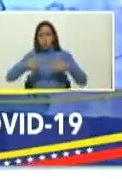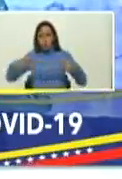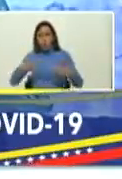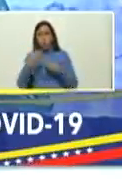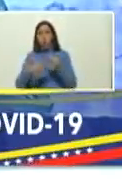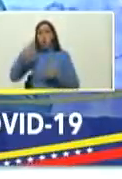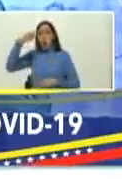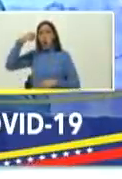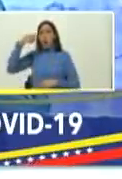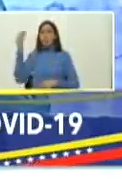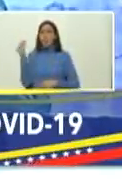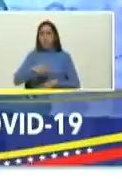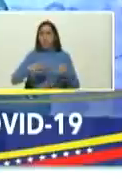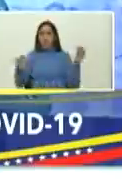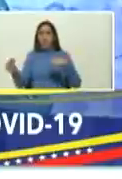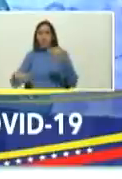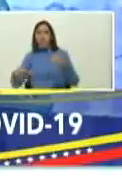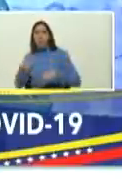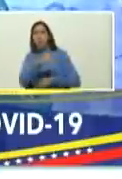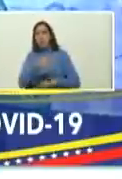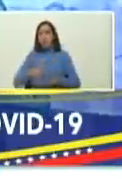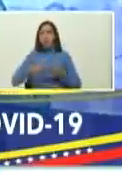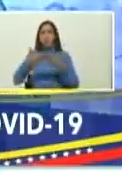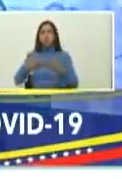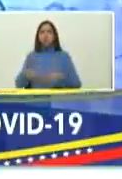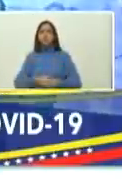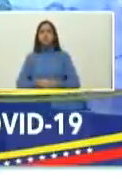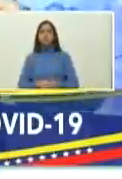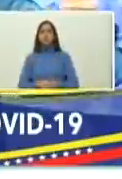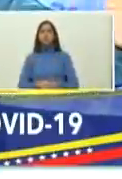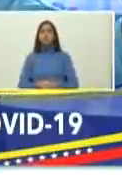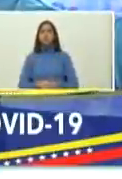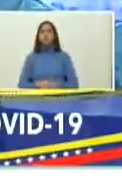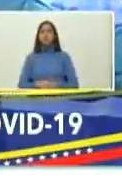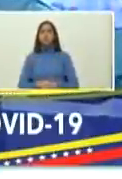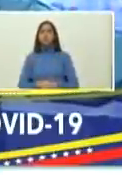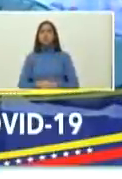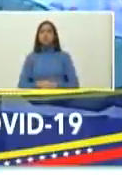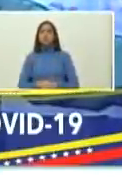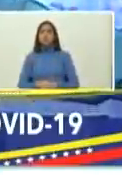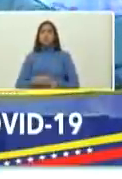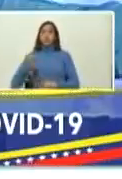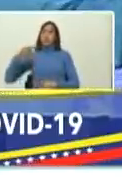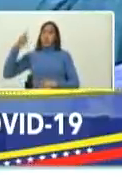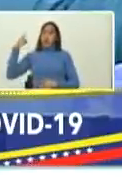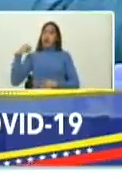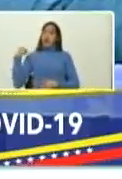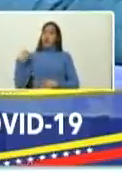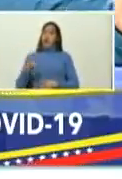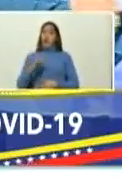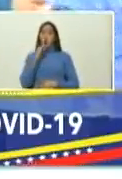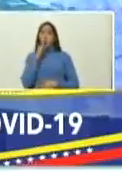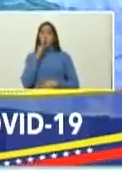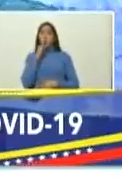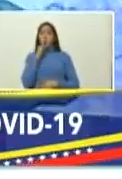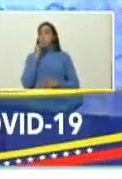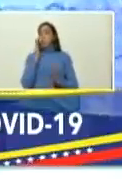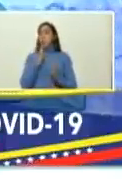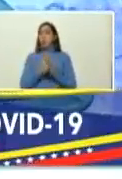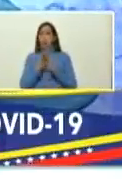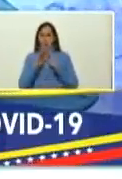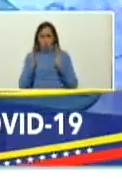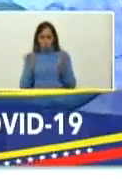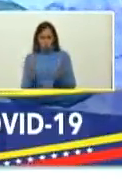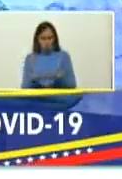tratamiento para la gente y recientemente ayer antes de ayer hubo la noticia mundial